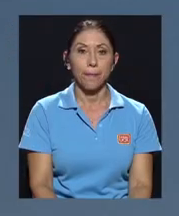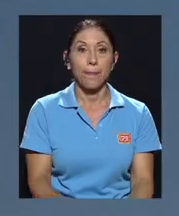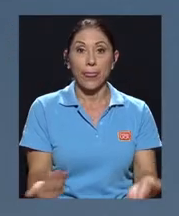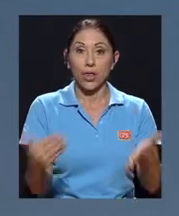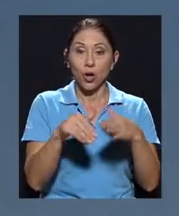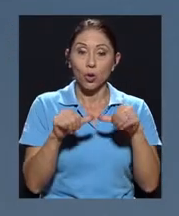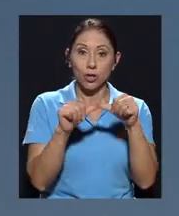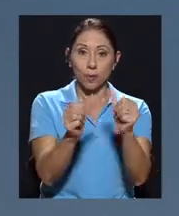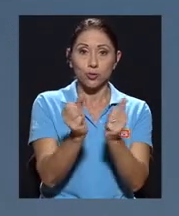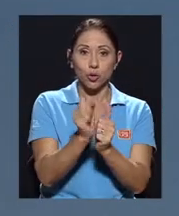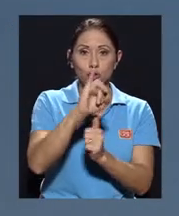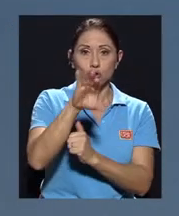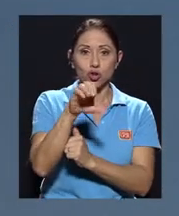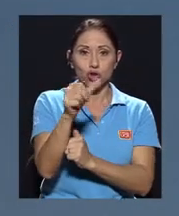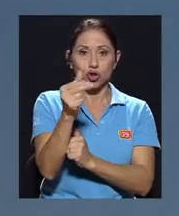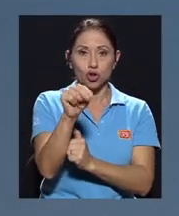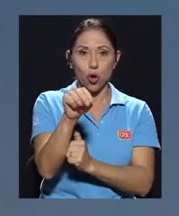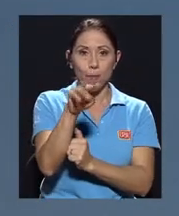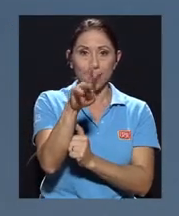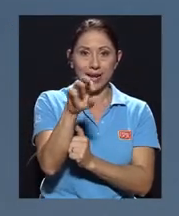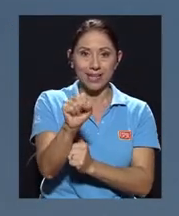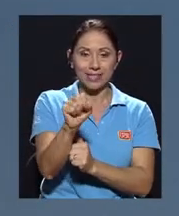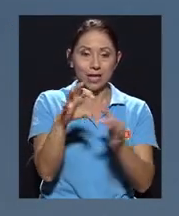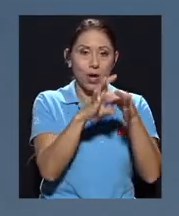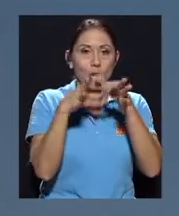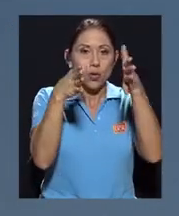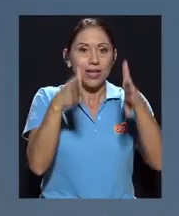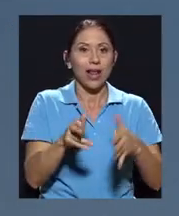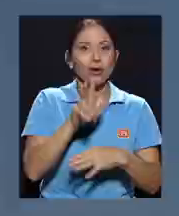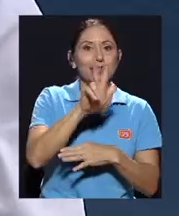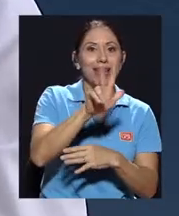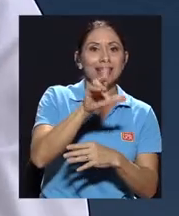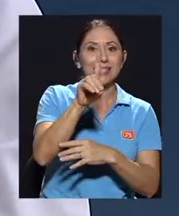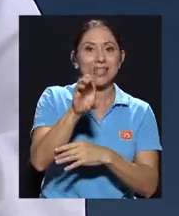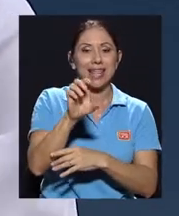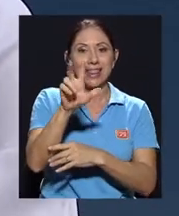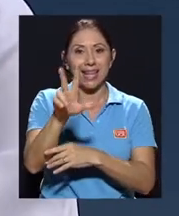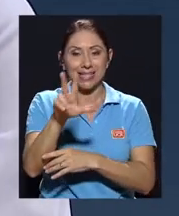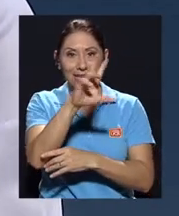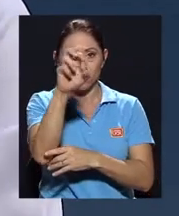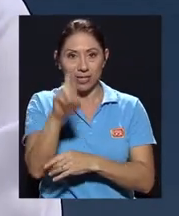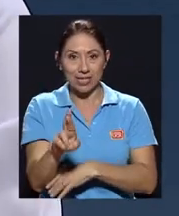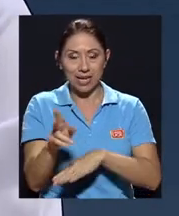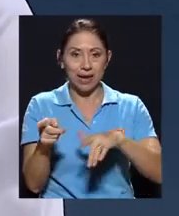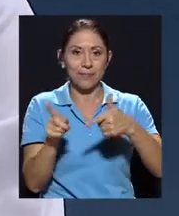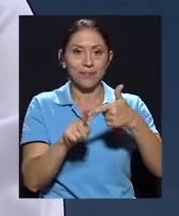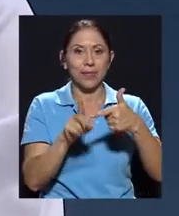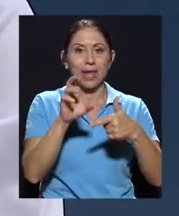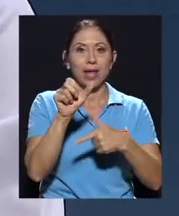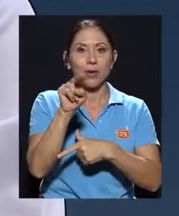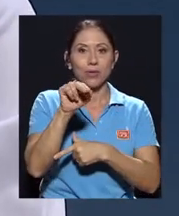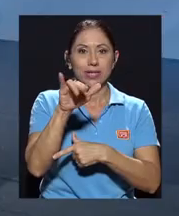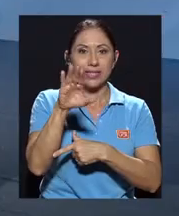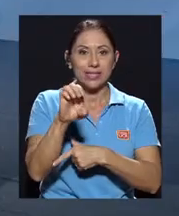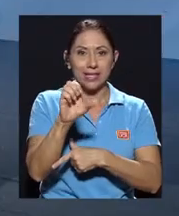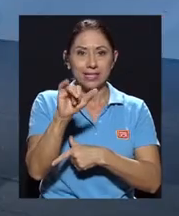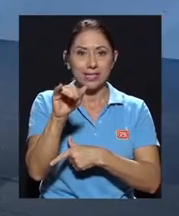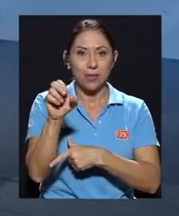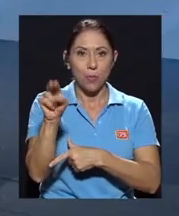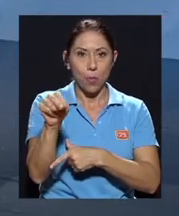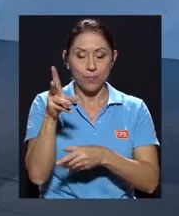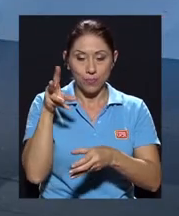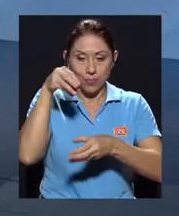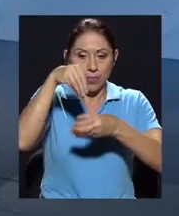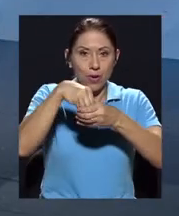Regresamos con John Brenes, coordinador en este caso de 3 de 3 en Costa Rica, y con Eunice Simón, quien pertenece a Costa Rica